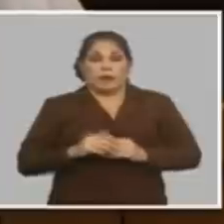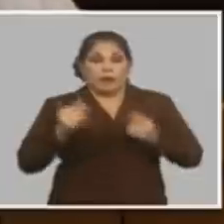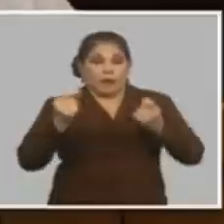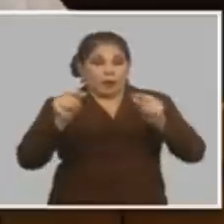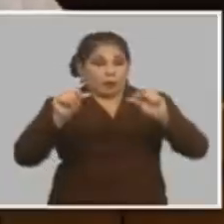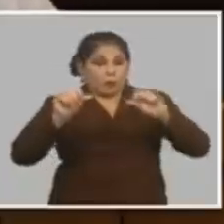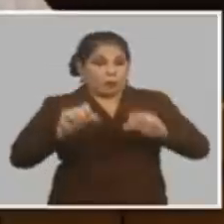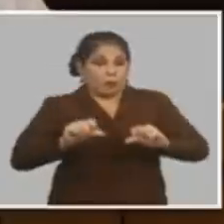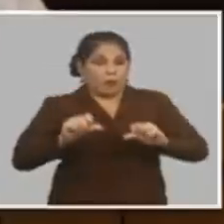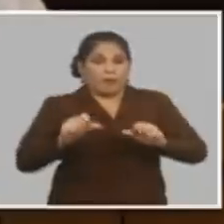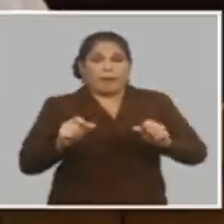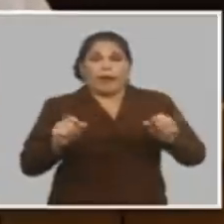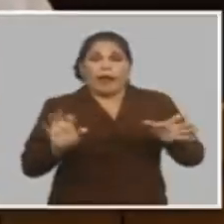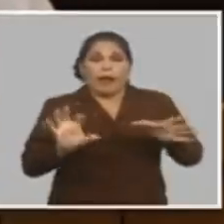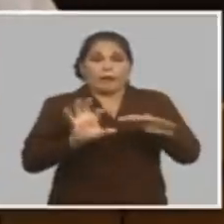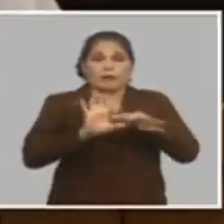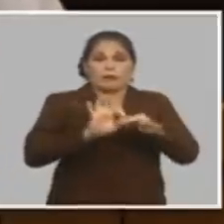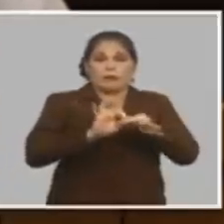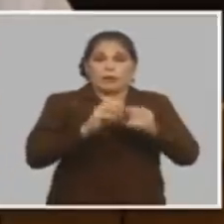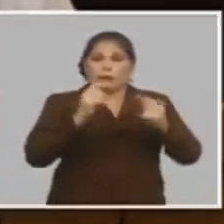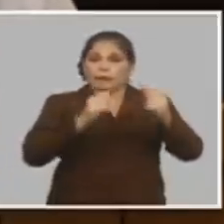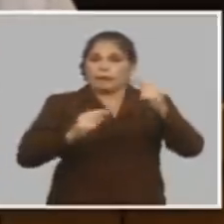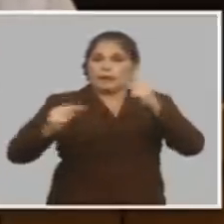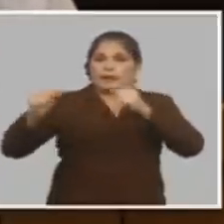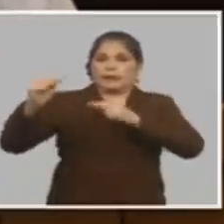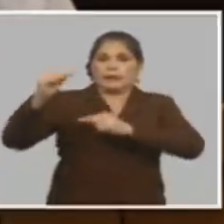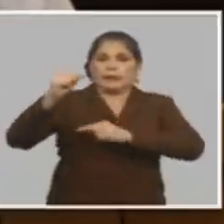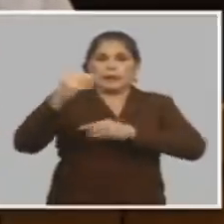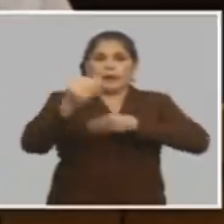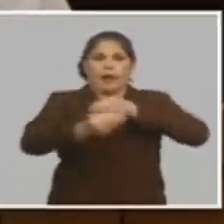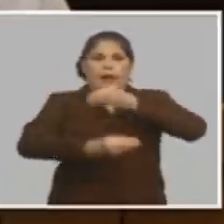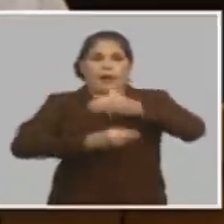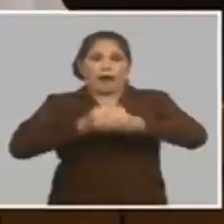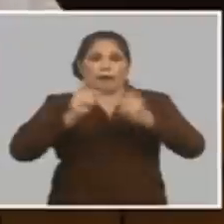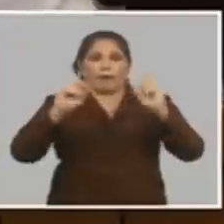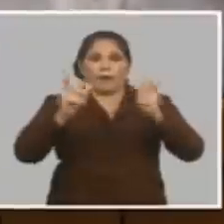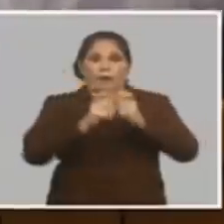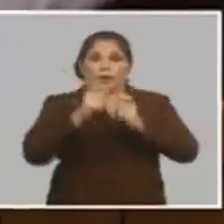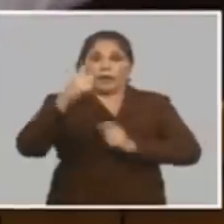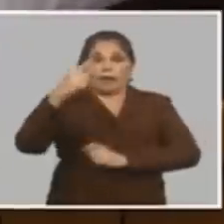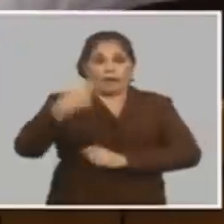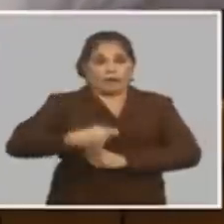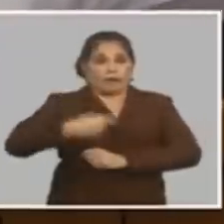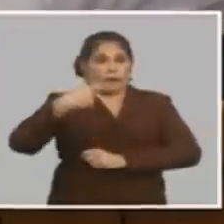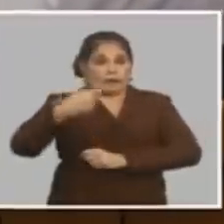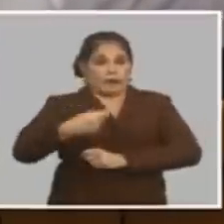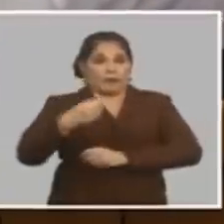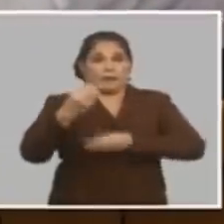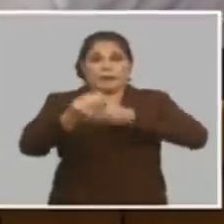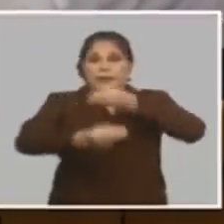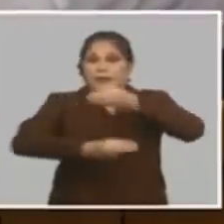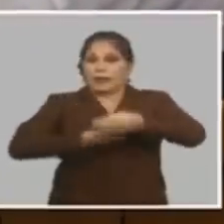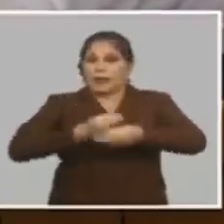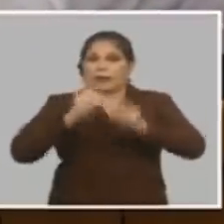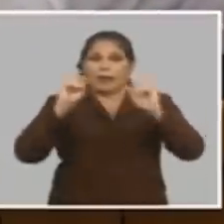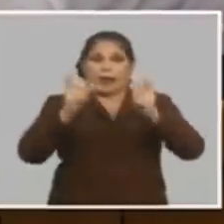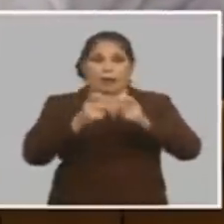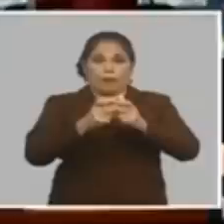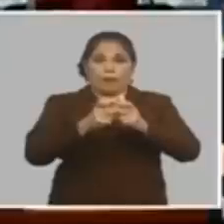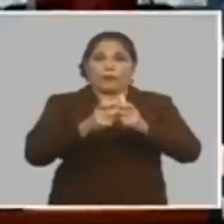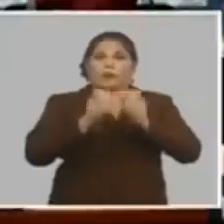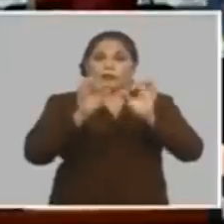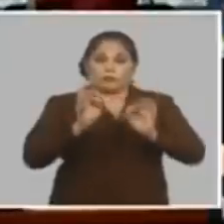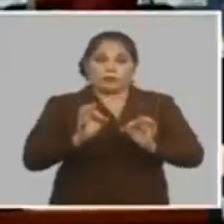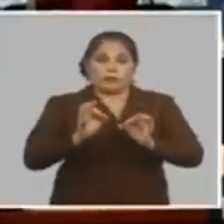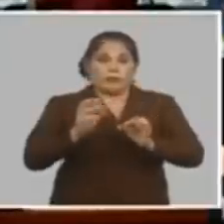iban asociadas en lo fundamental a cambio de políticas fiscales fíjese que se cambia la política para las formas